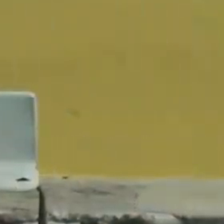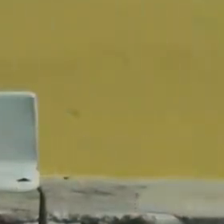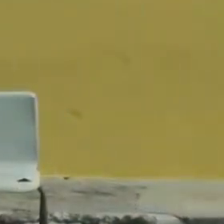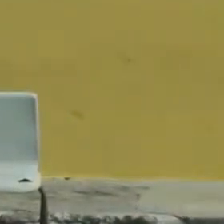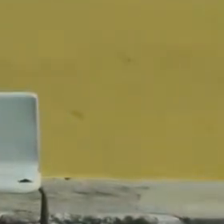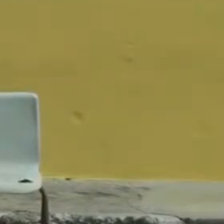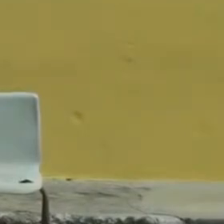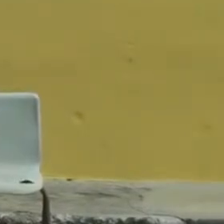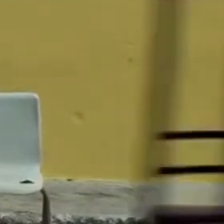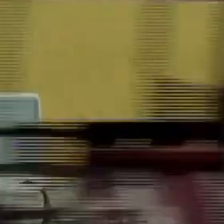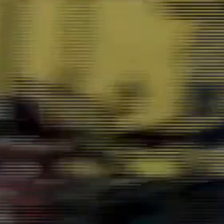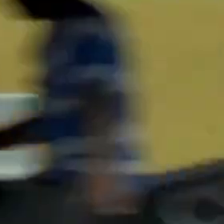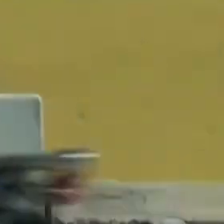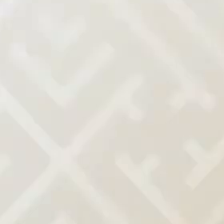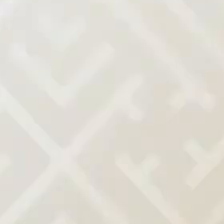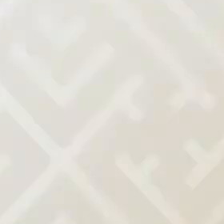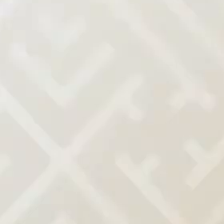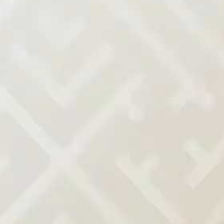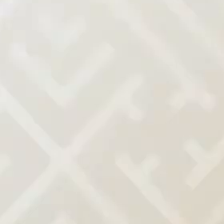sembrar las bases del desarrollo.